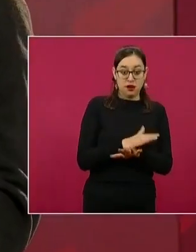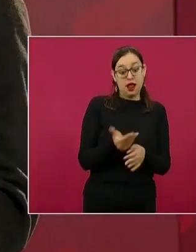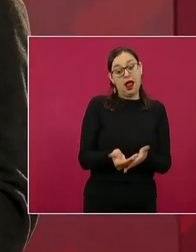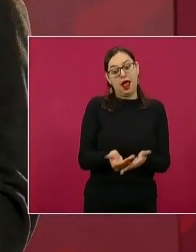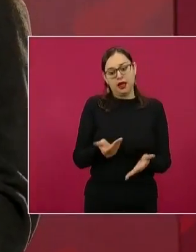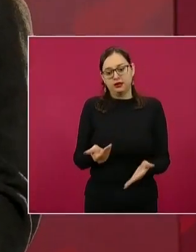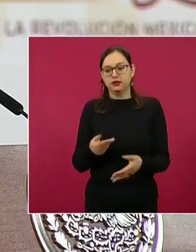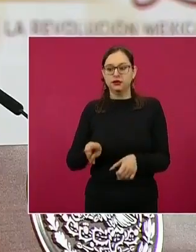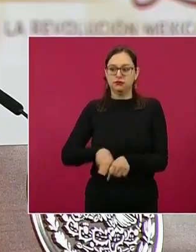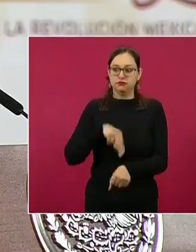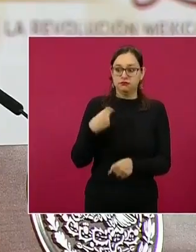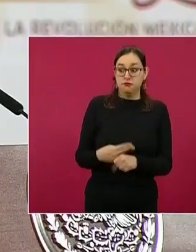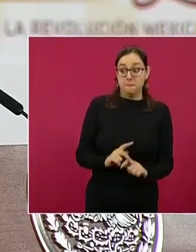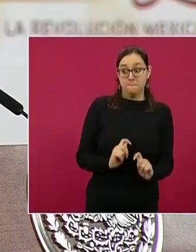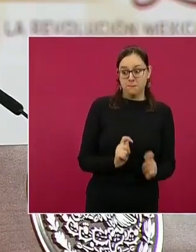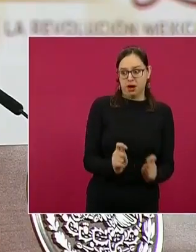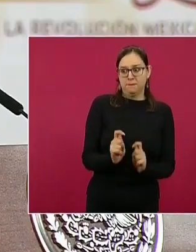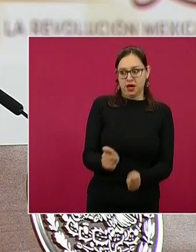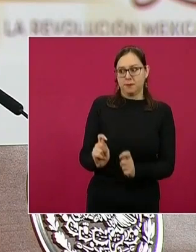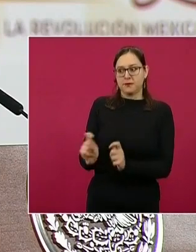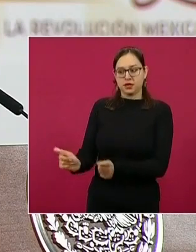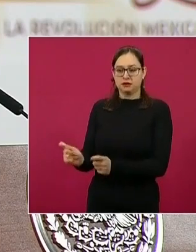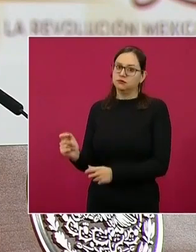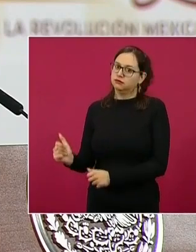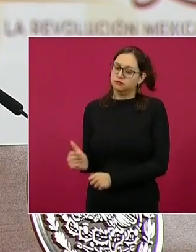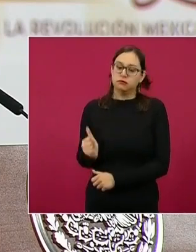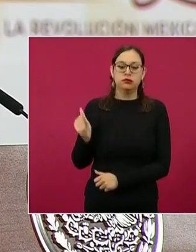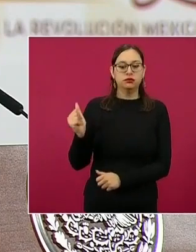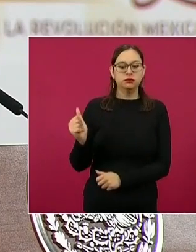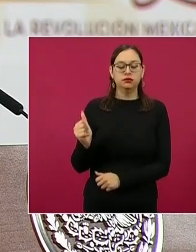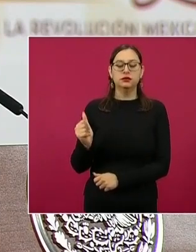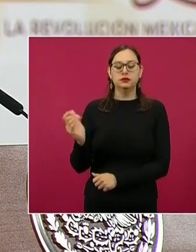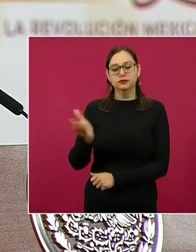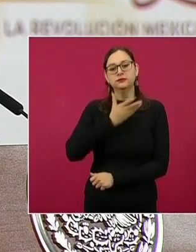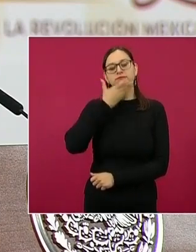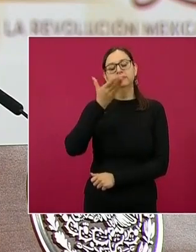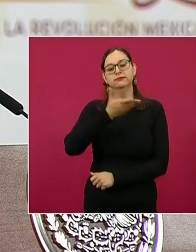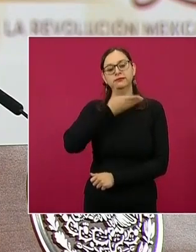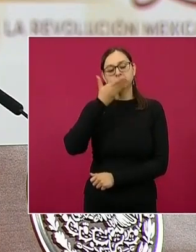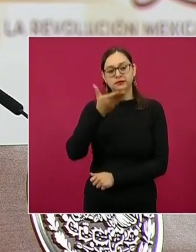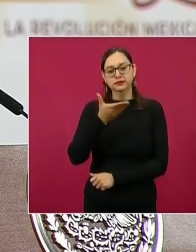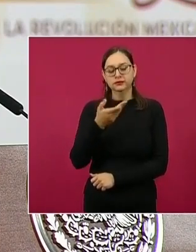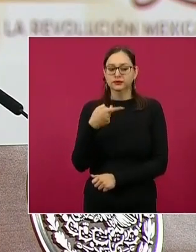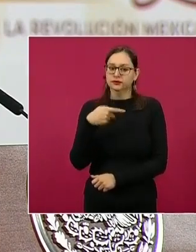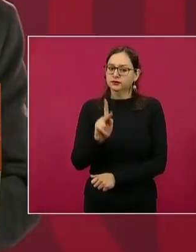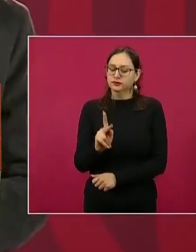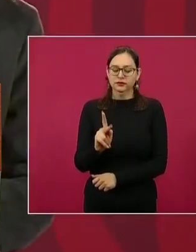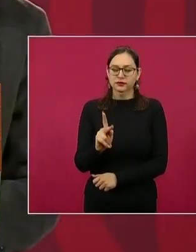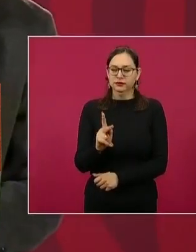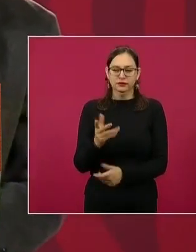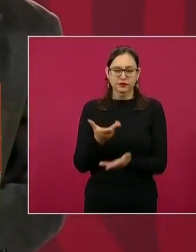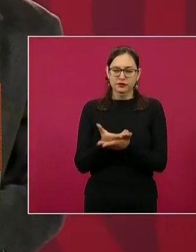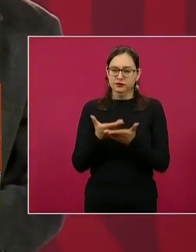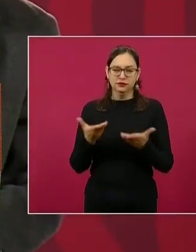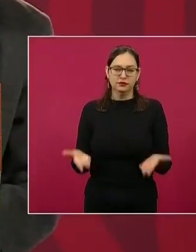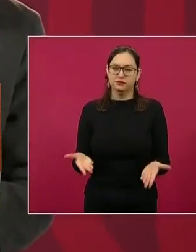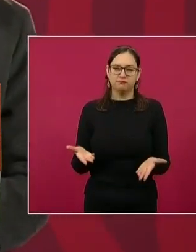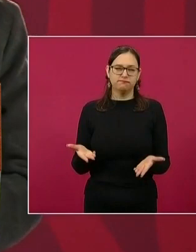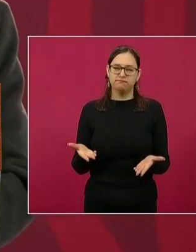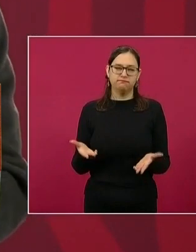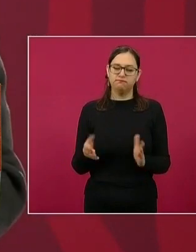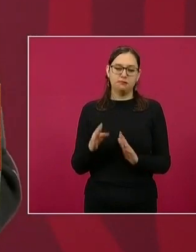notarías. Esa era la práctica, pero ya no se escucha mucho sobre eso,